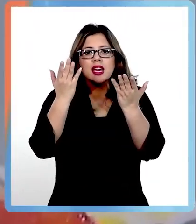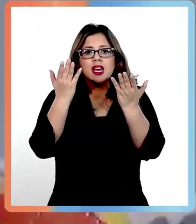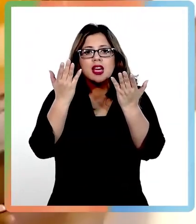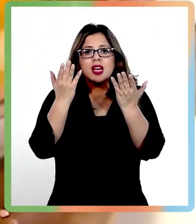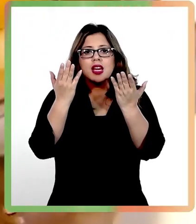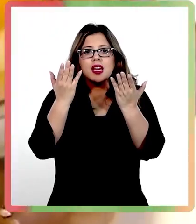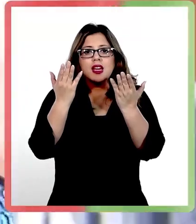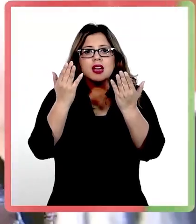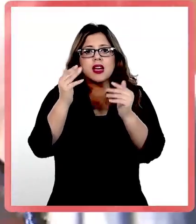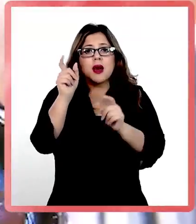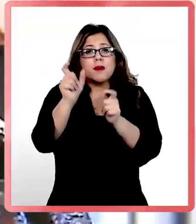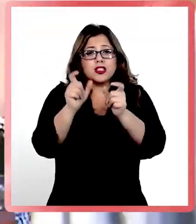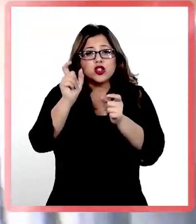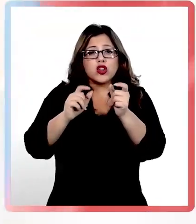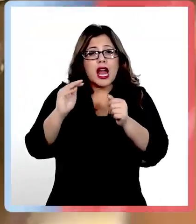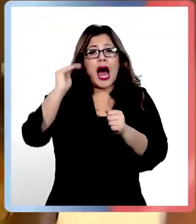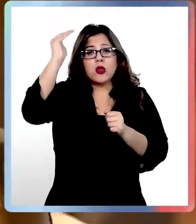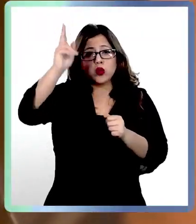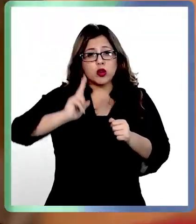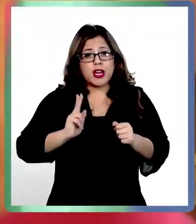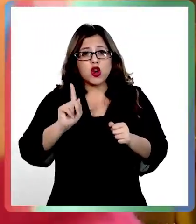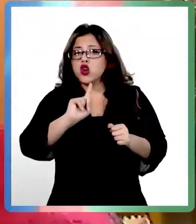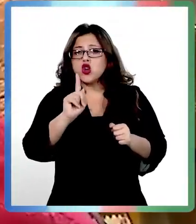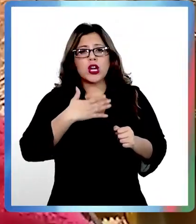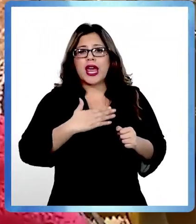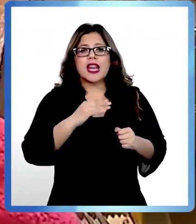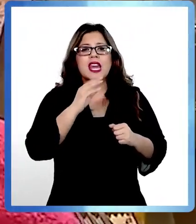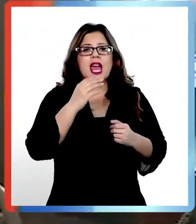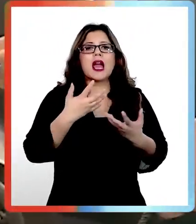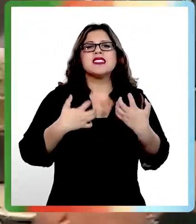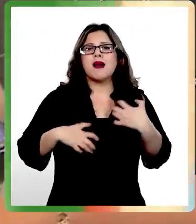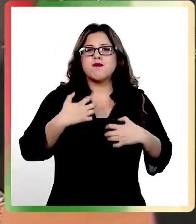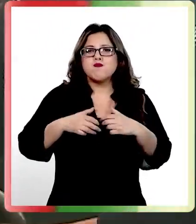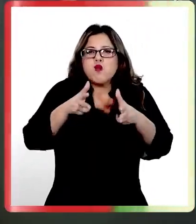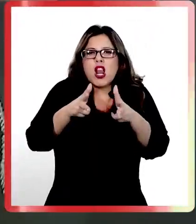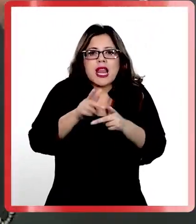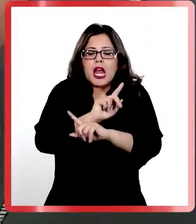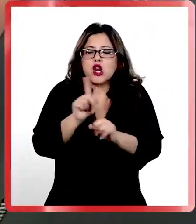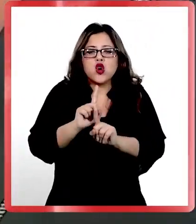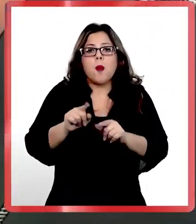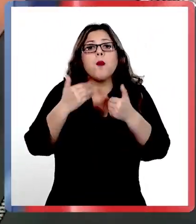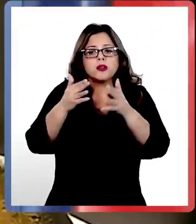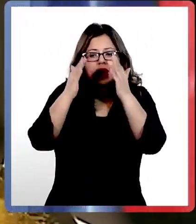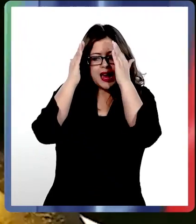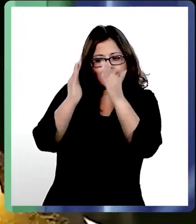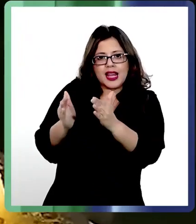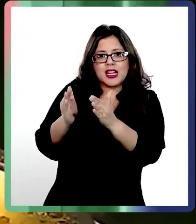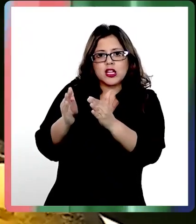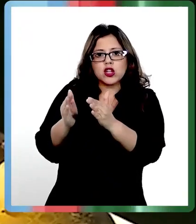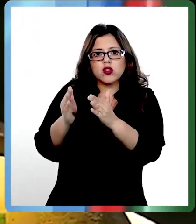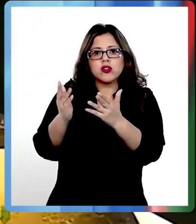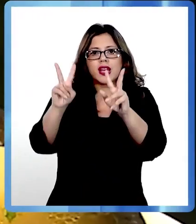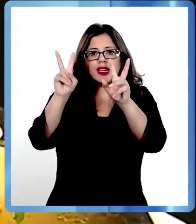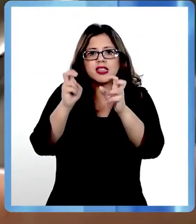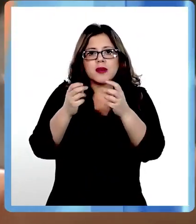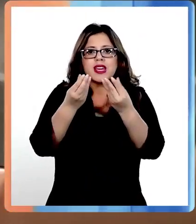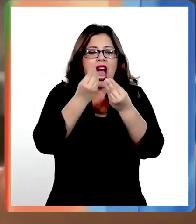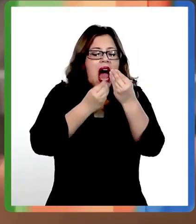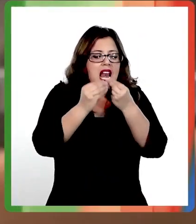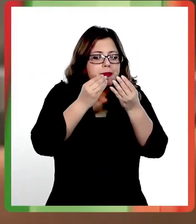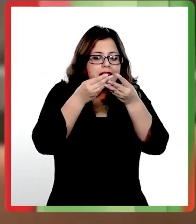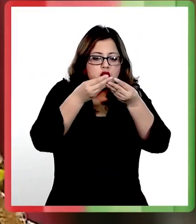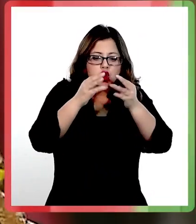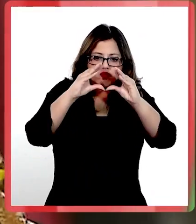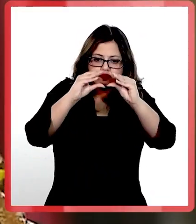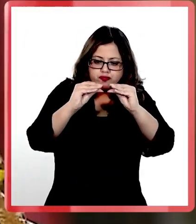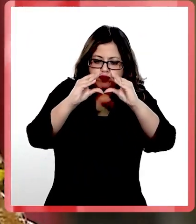personas mayores no quieren molestar. Entonces, también ahí viene un factor importante de estar atento a la consistencia de